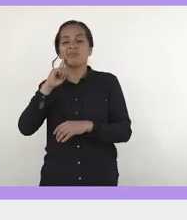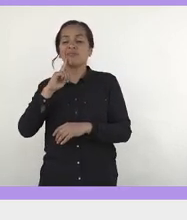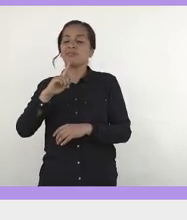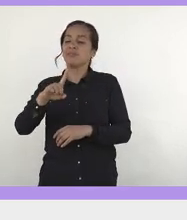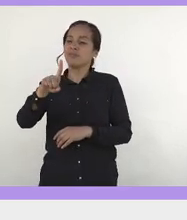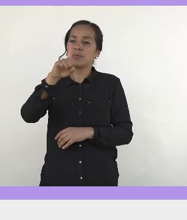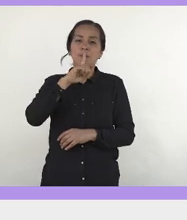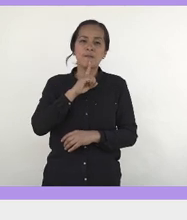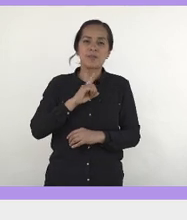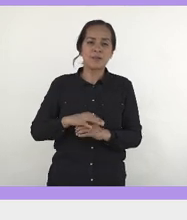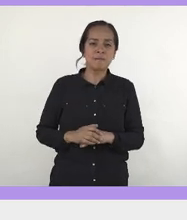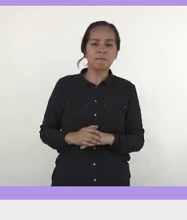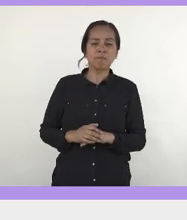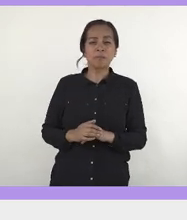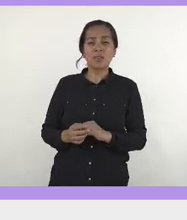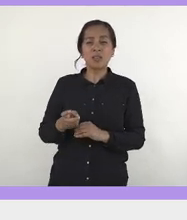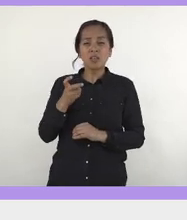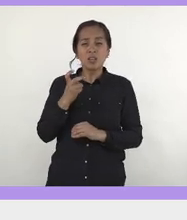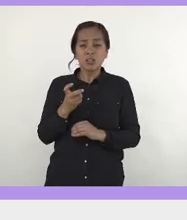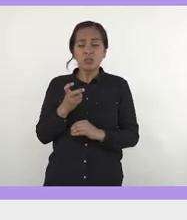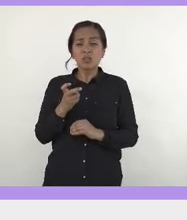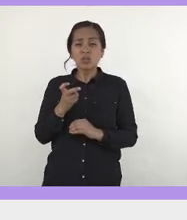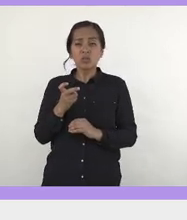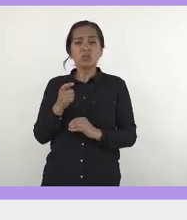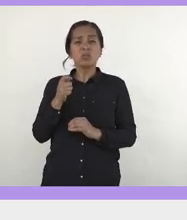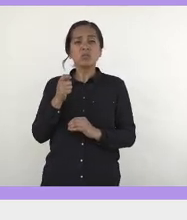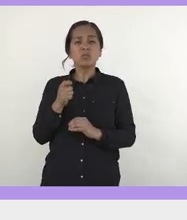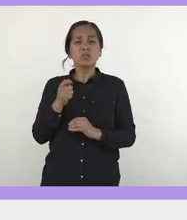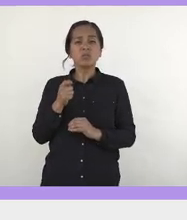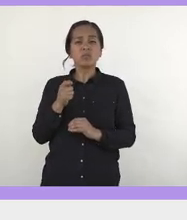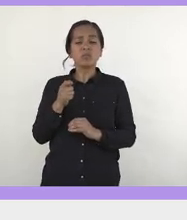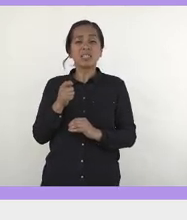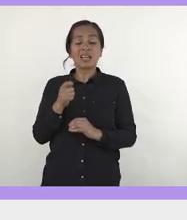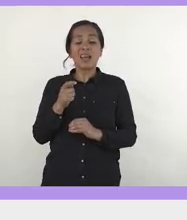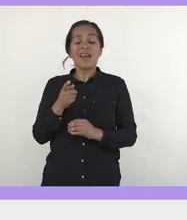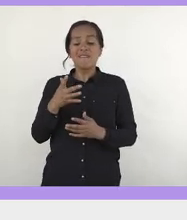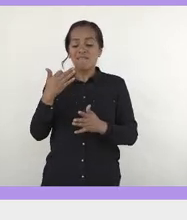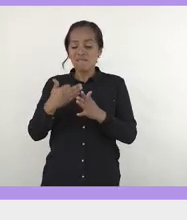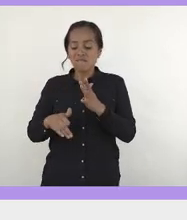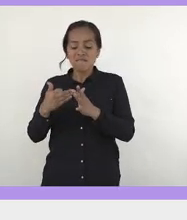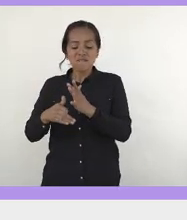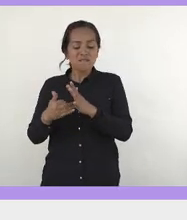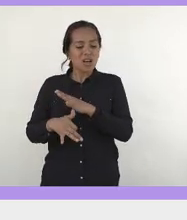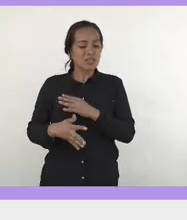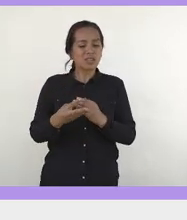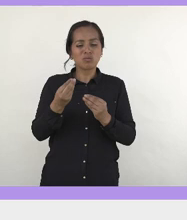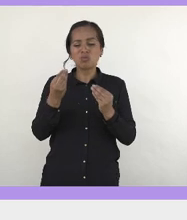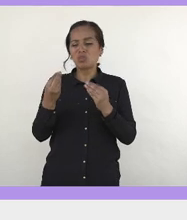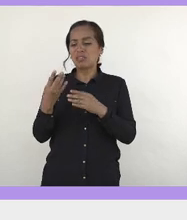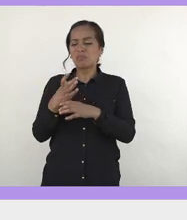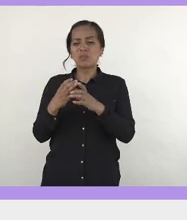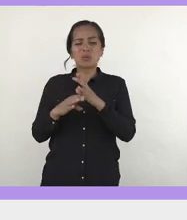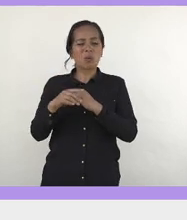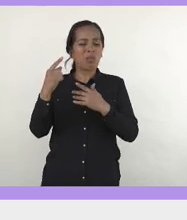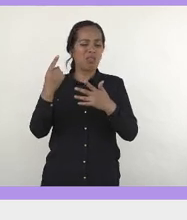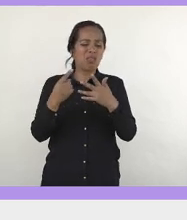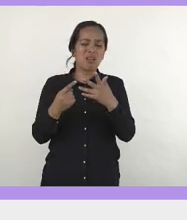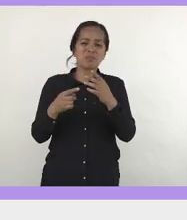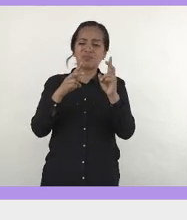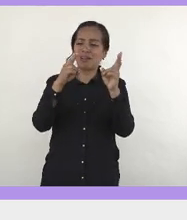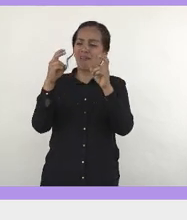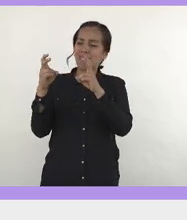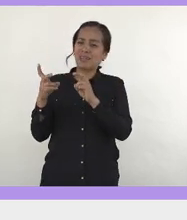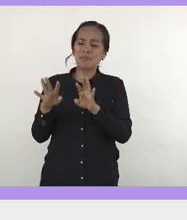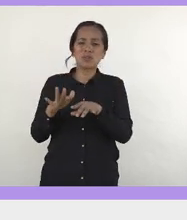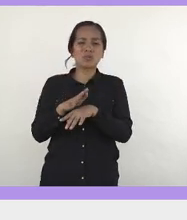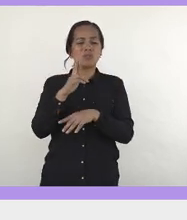No con esto quiere decir que no nos queden muchos terrenos por conquistar. Como ya dije, nos quedan muchísimos terrenos todavía por conquistar. Y lo